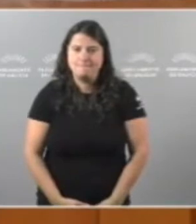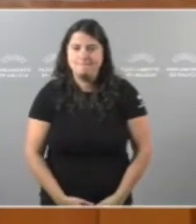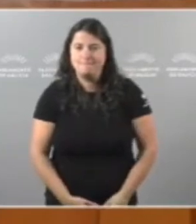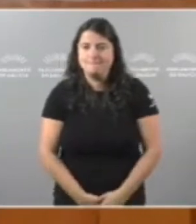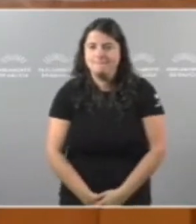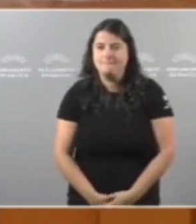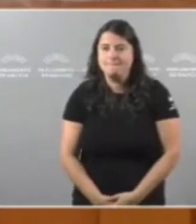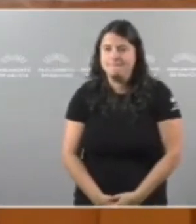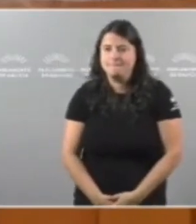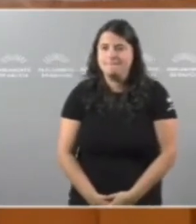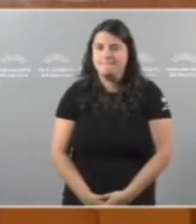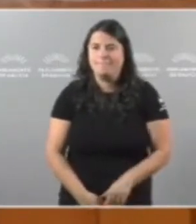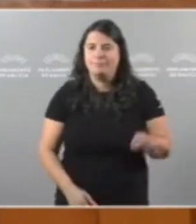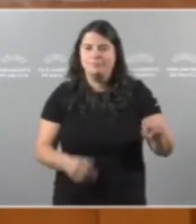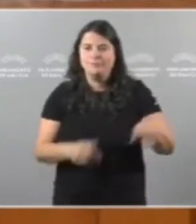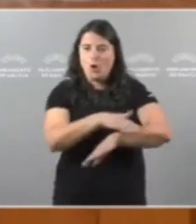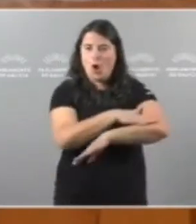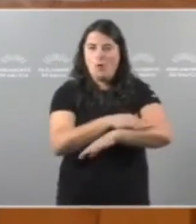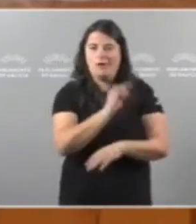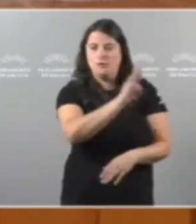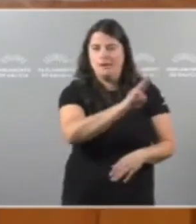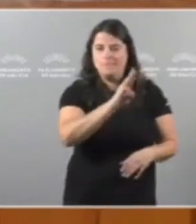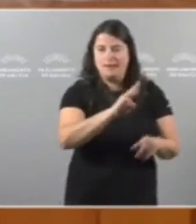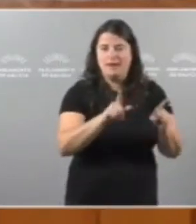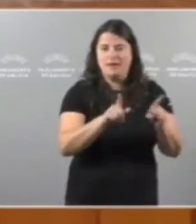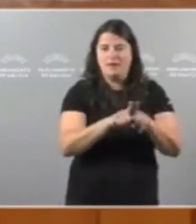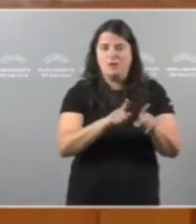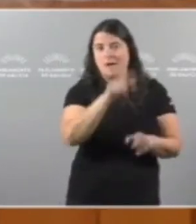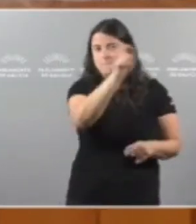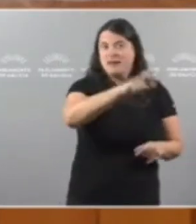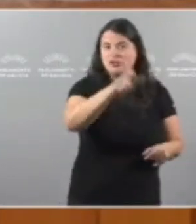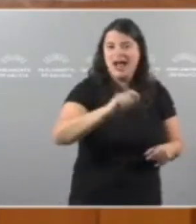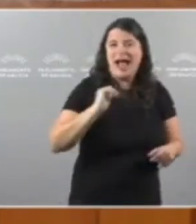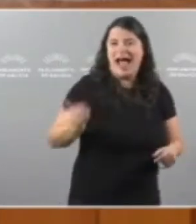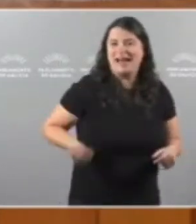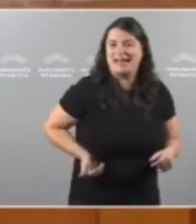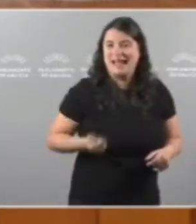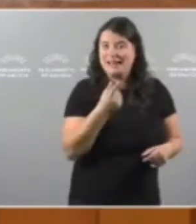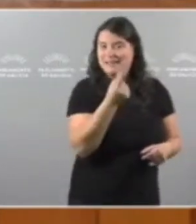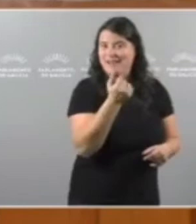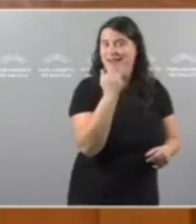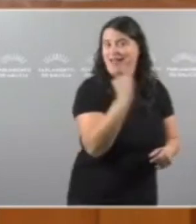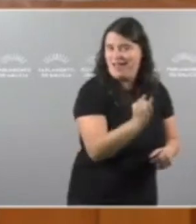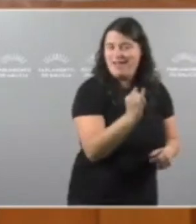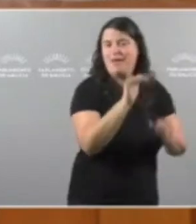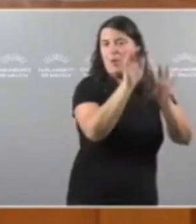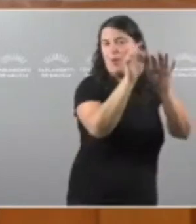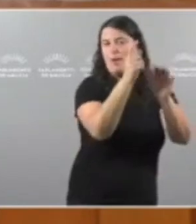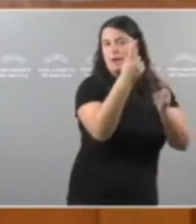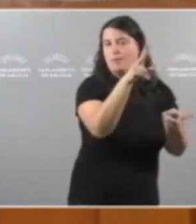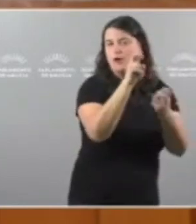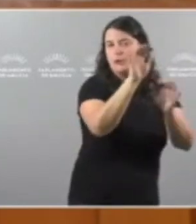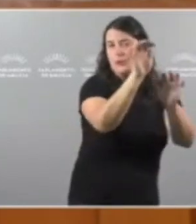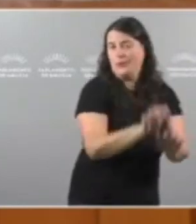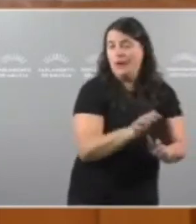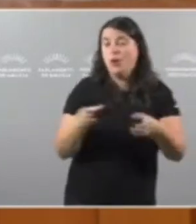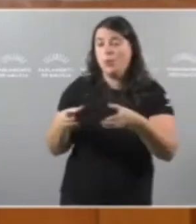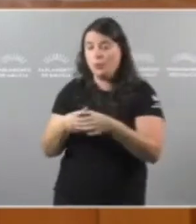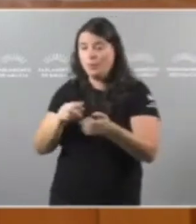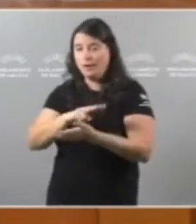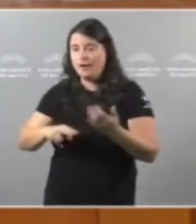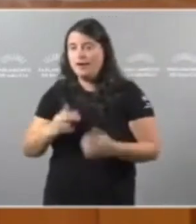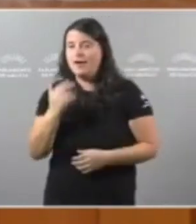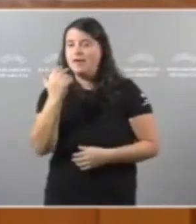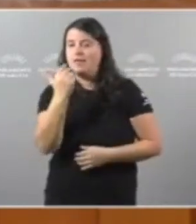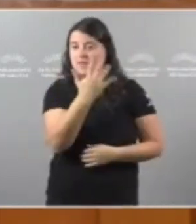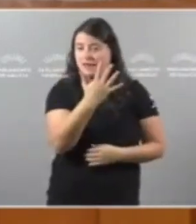Fronte ao goberno do PP Que baixa máis os impostos A que máis ten Un goberno do BNG Aumentaría de 5 a